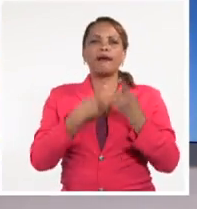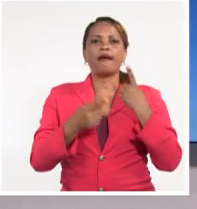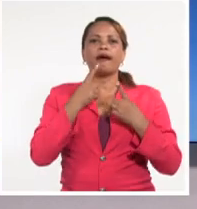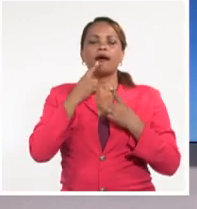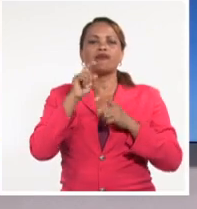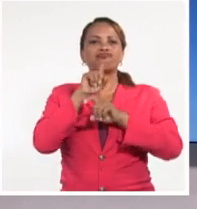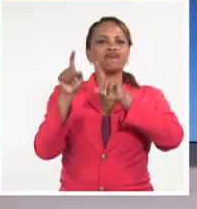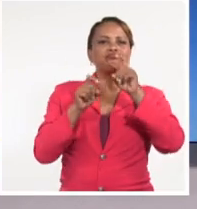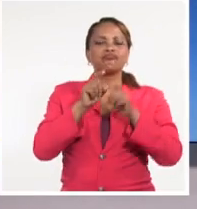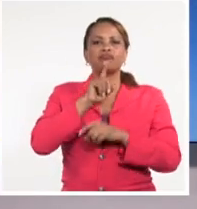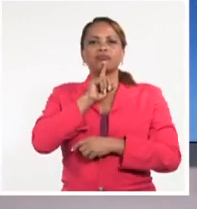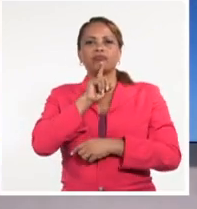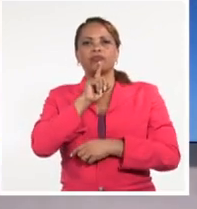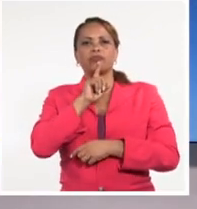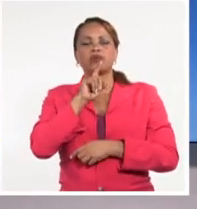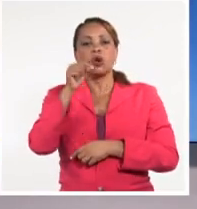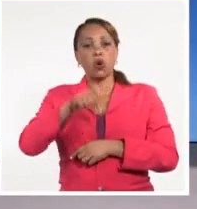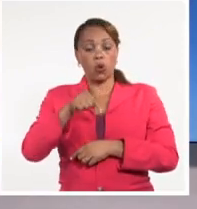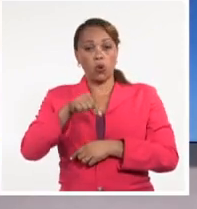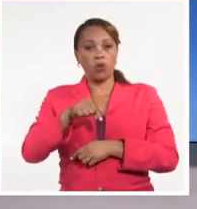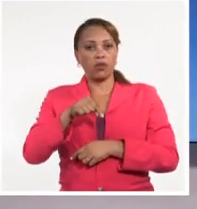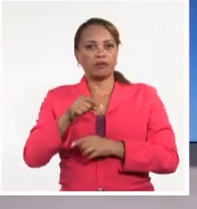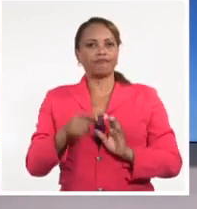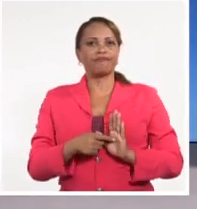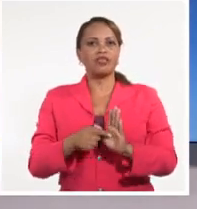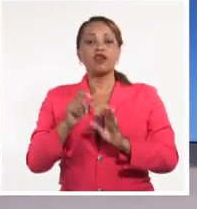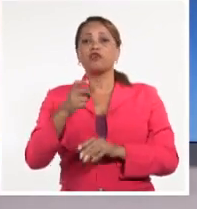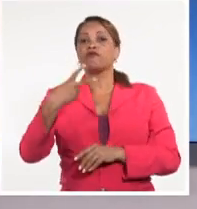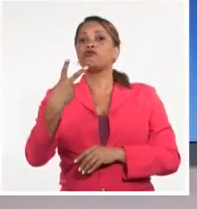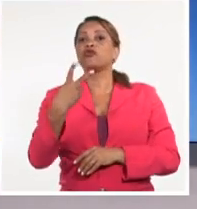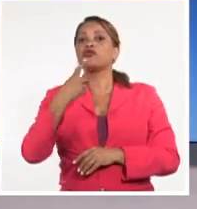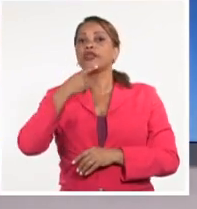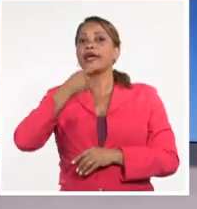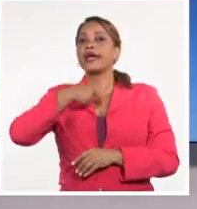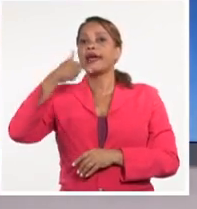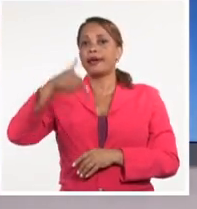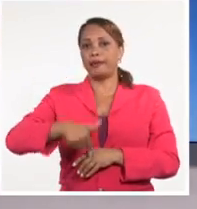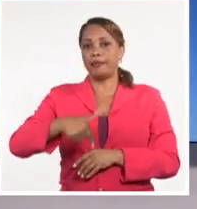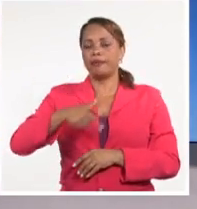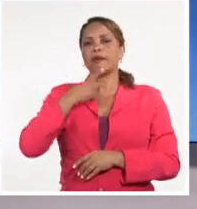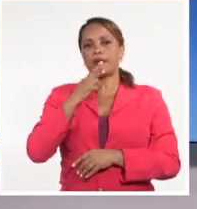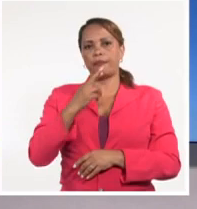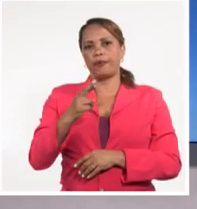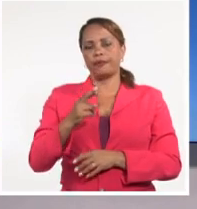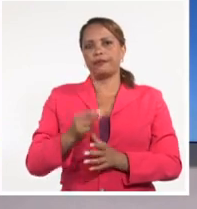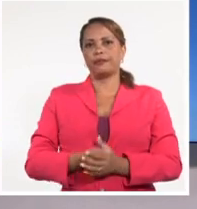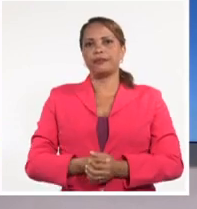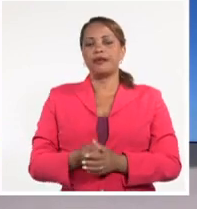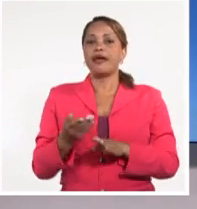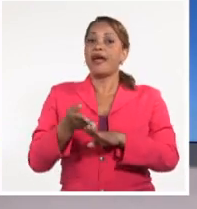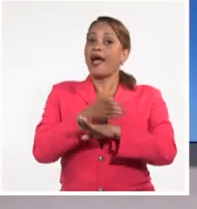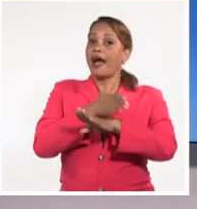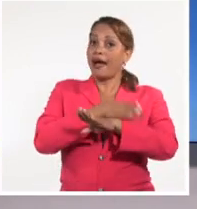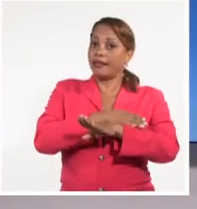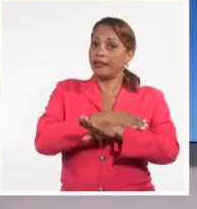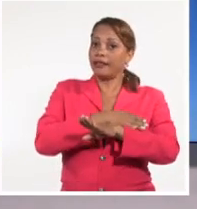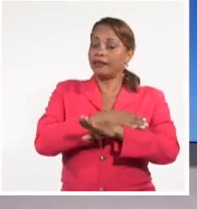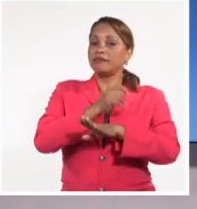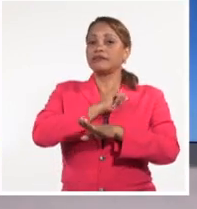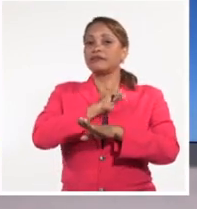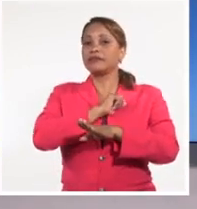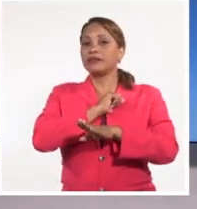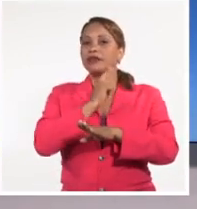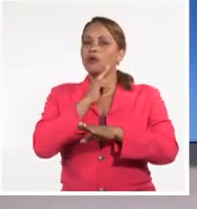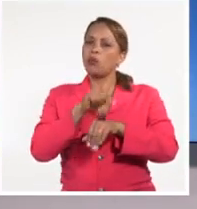impunidad? Hoy les voy a traer dos ejemplos para responder estas preguntas. Pero antes, permítanme apenas